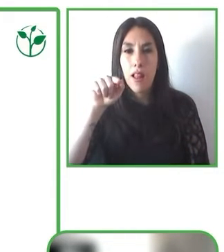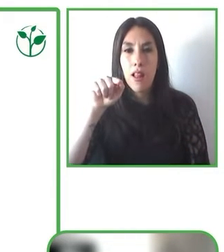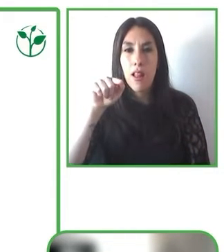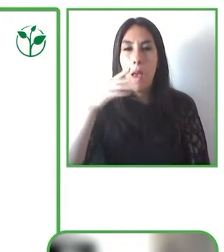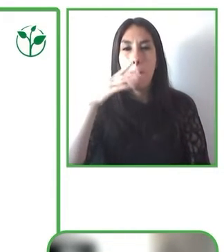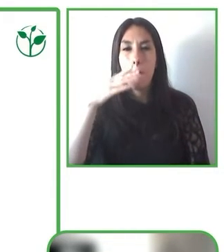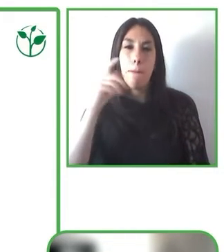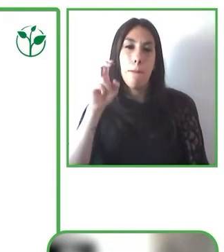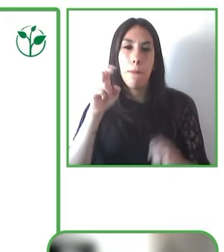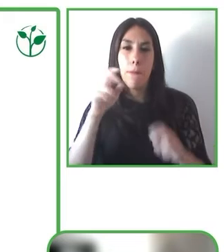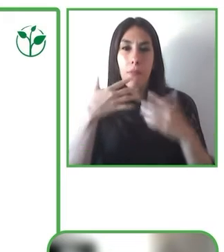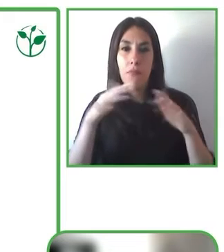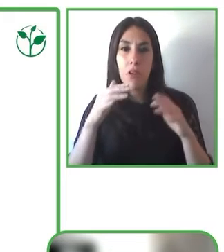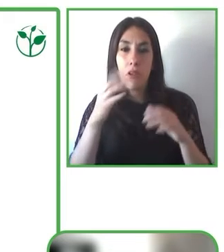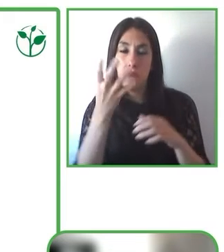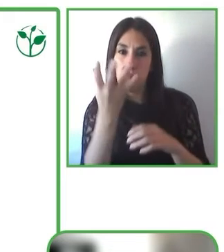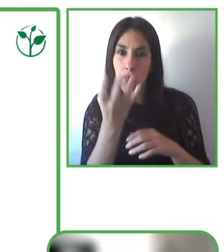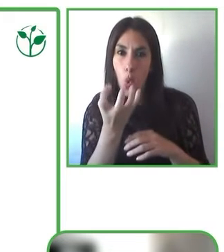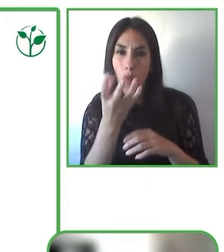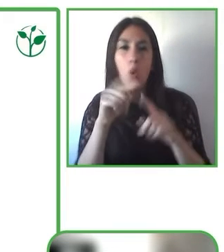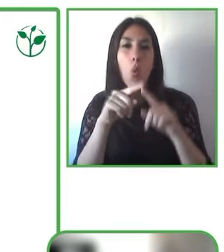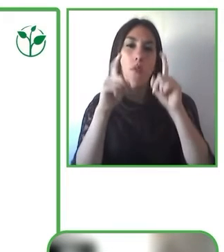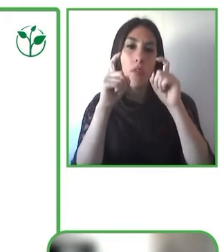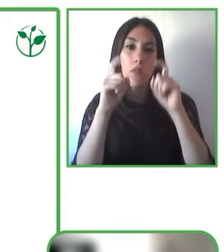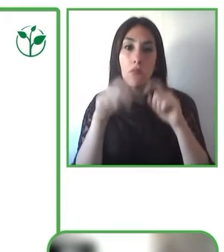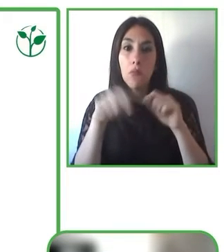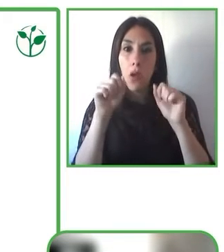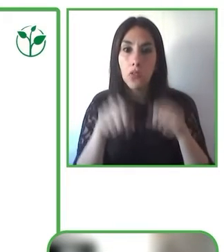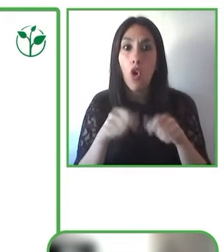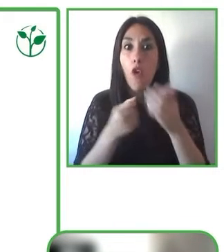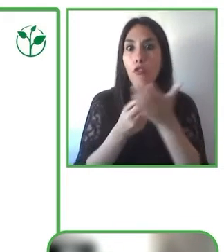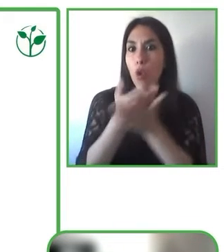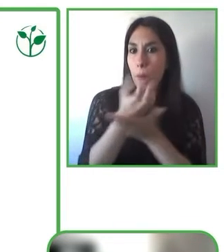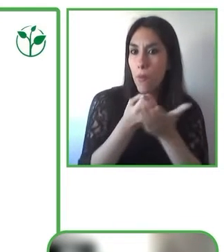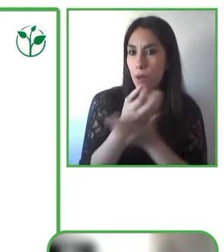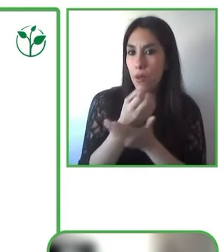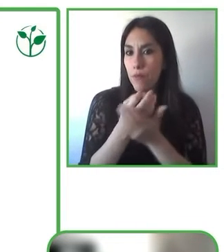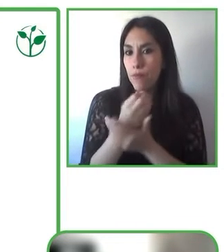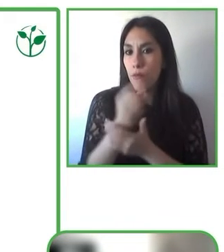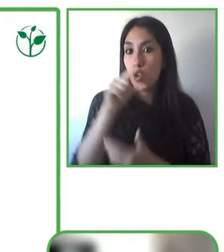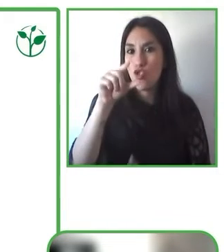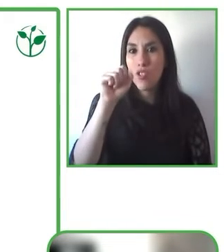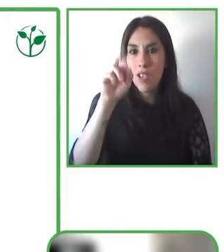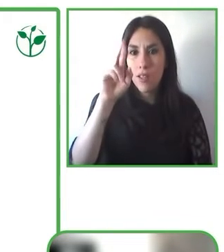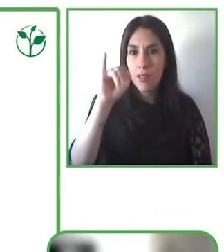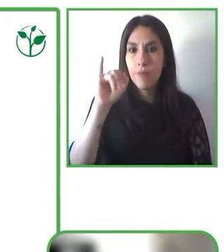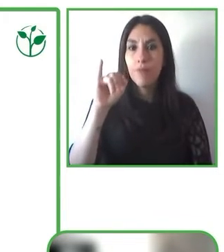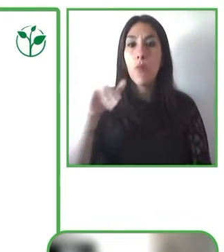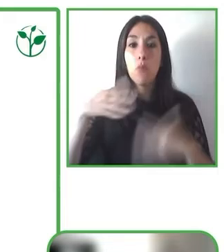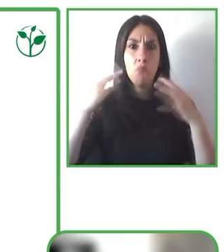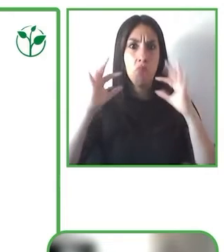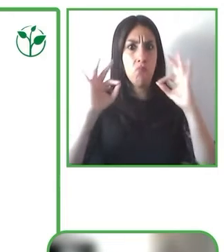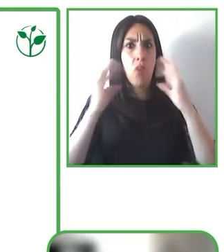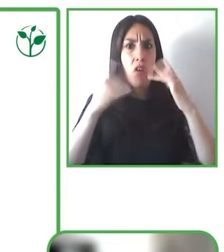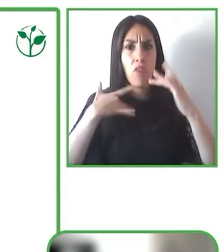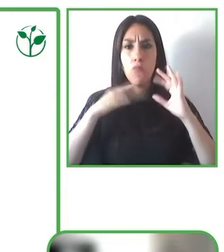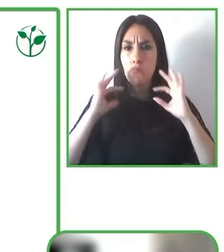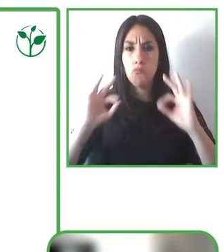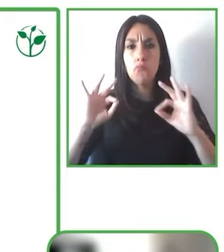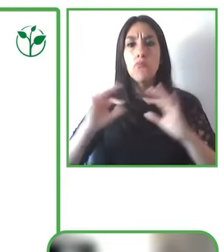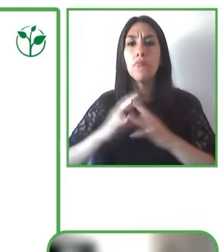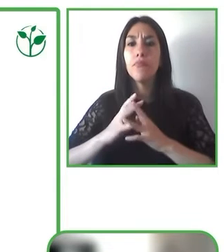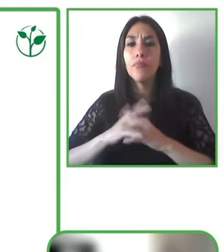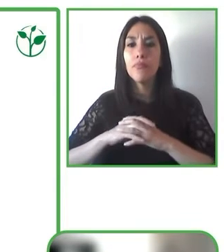Gary para que se adecua a las necesidades particulares de tal usuario, como un